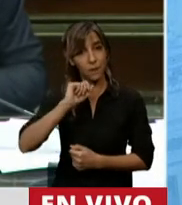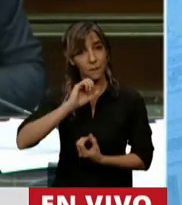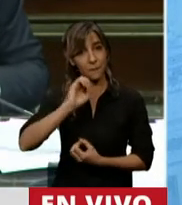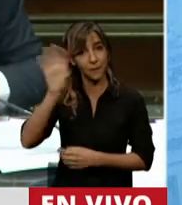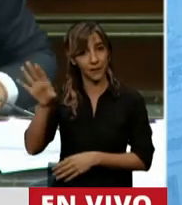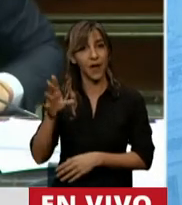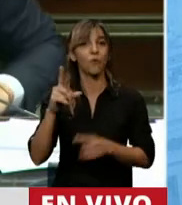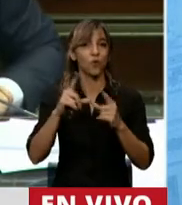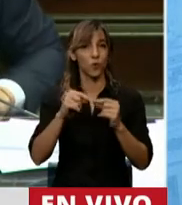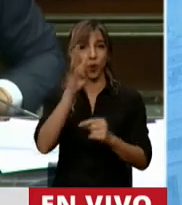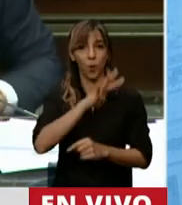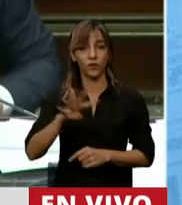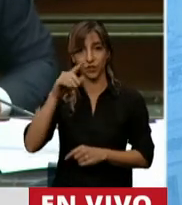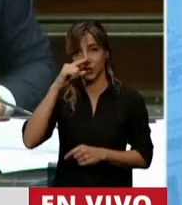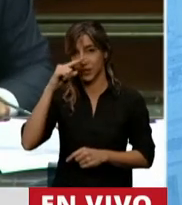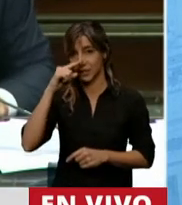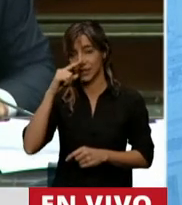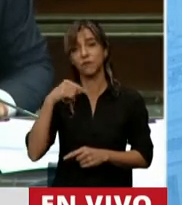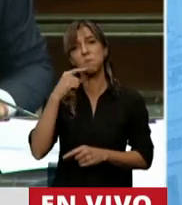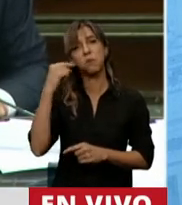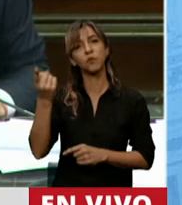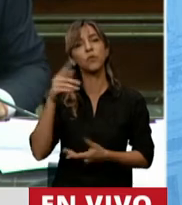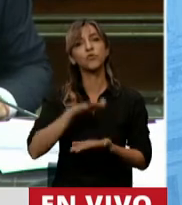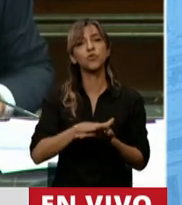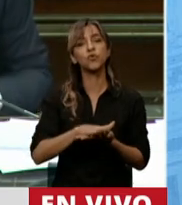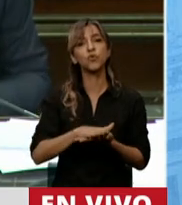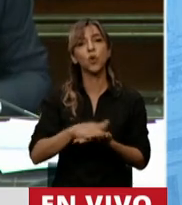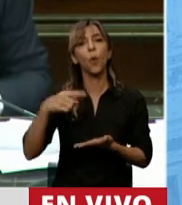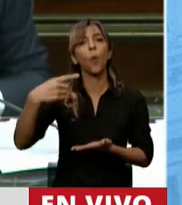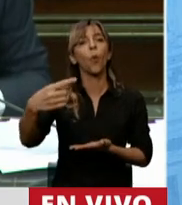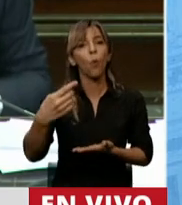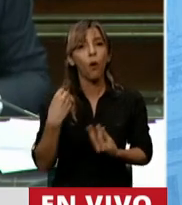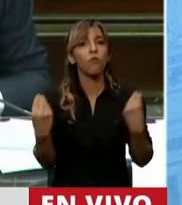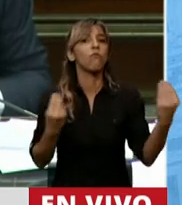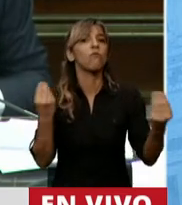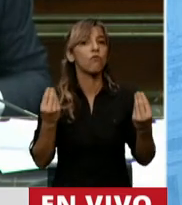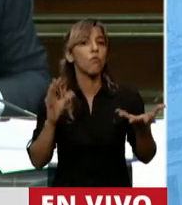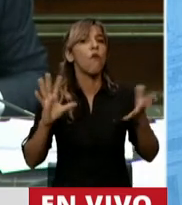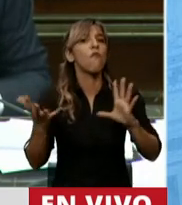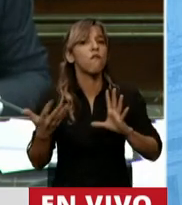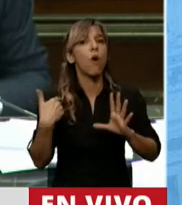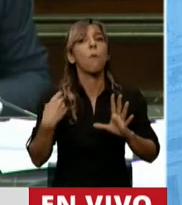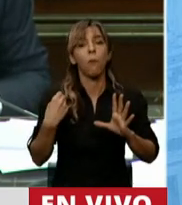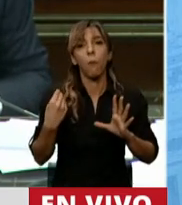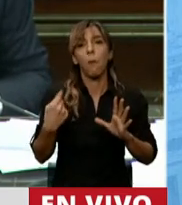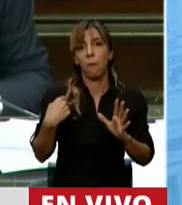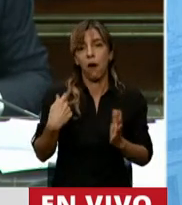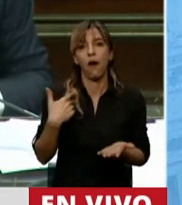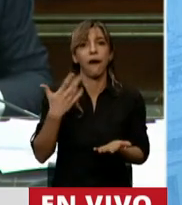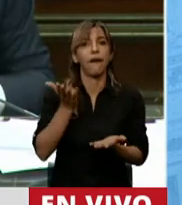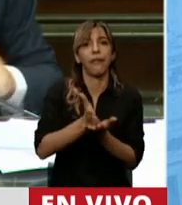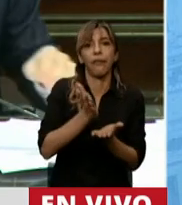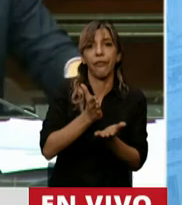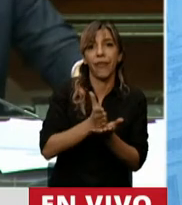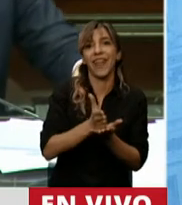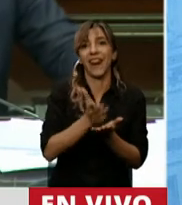sobre cuándo y cómo se implementará la segmentación del aumento de los derechos de exportación para